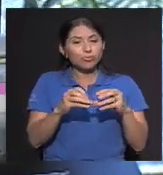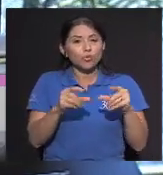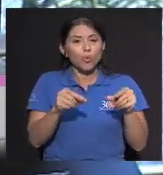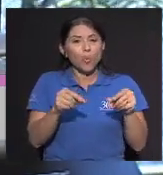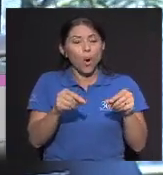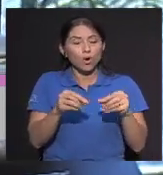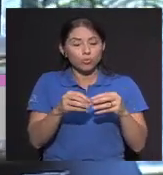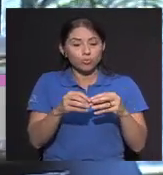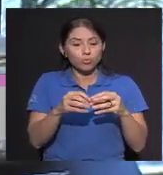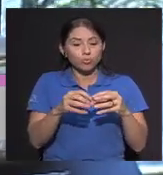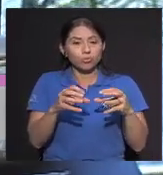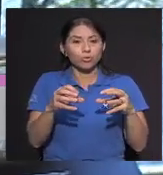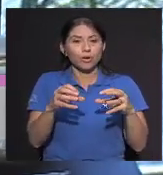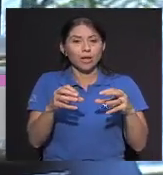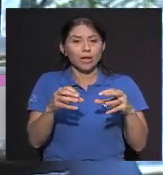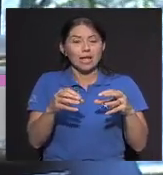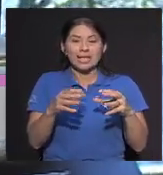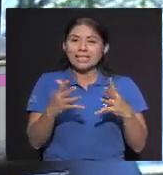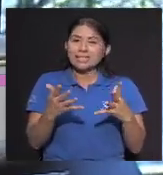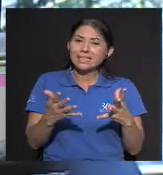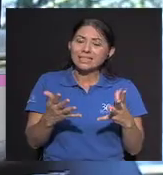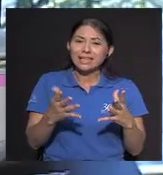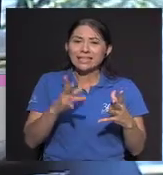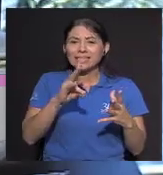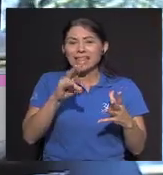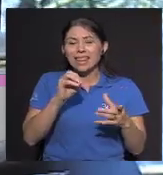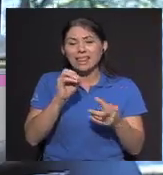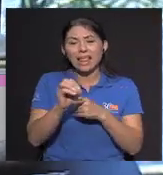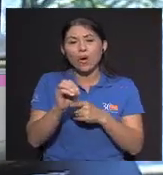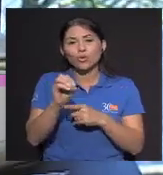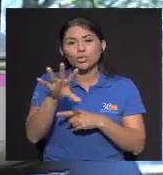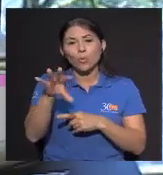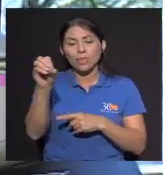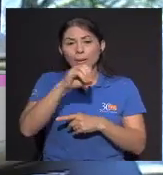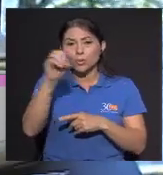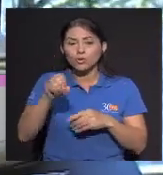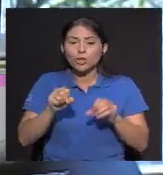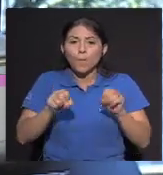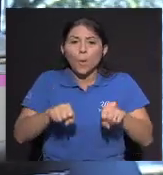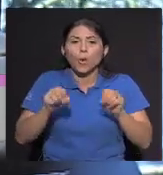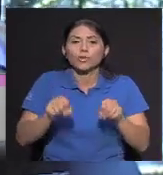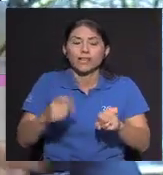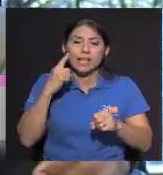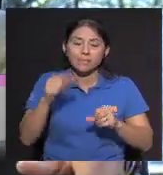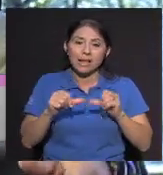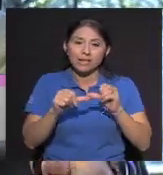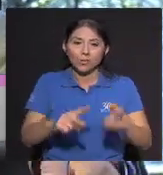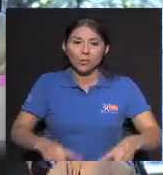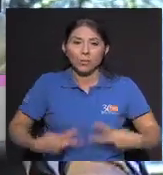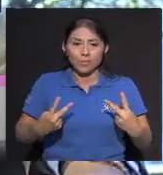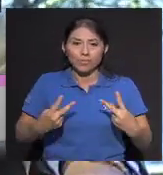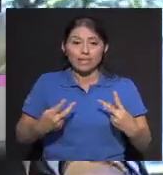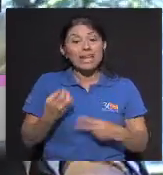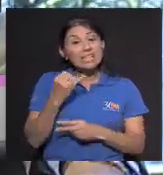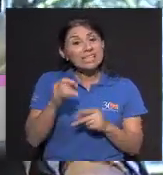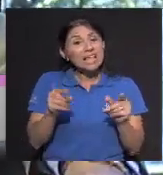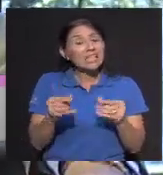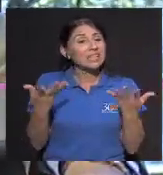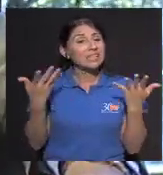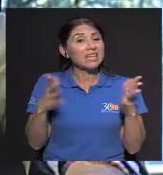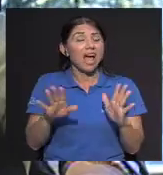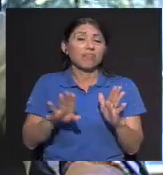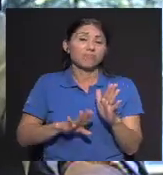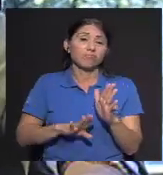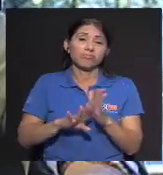Tamaño Digamos que Puede bajar Hasta un 70 Un 50% Y en etapas Ya avanzadas Del